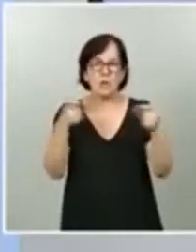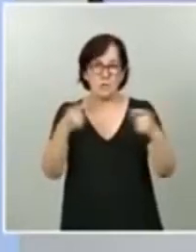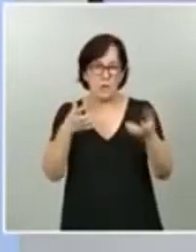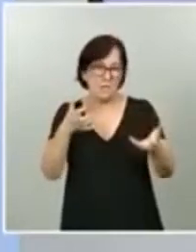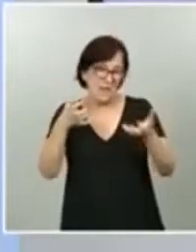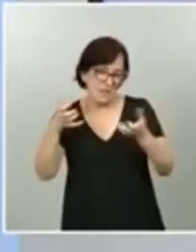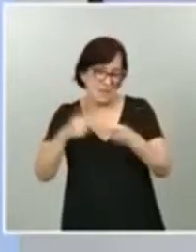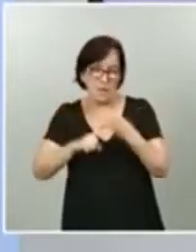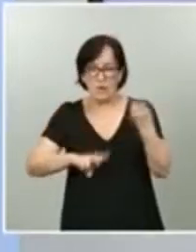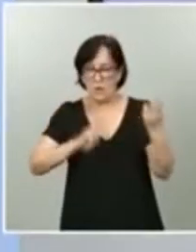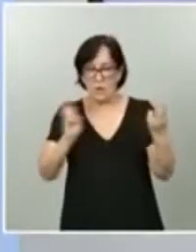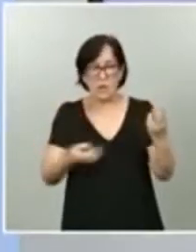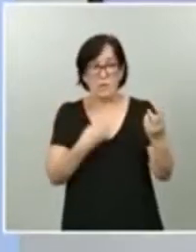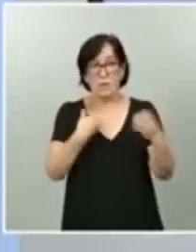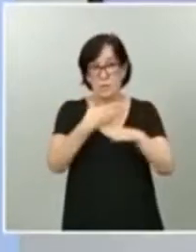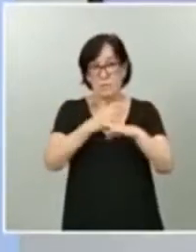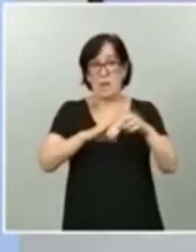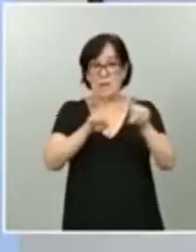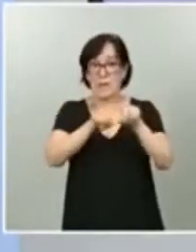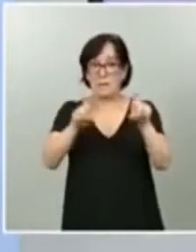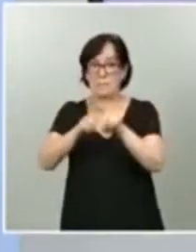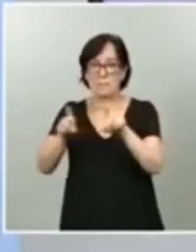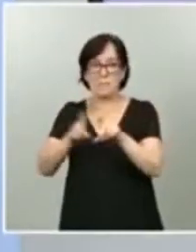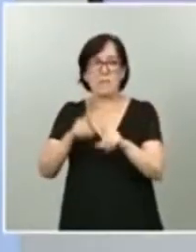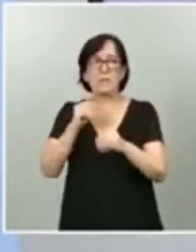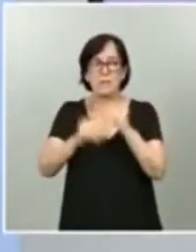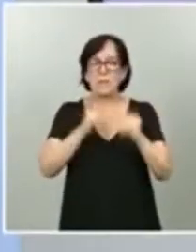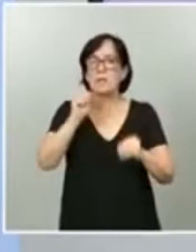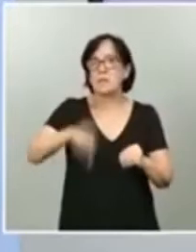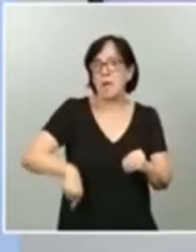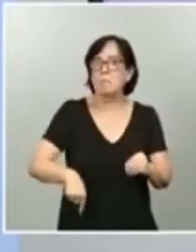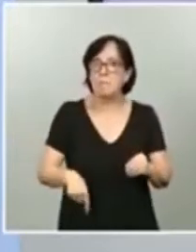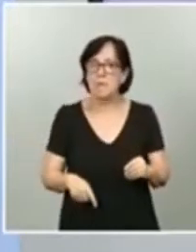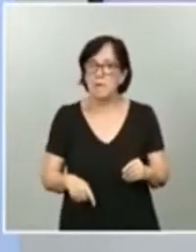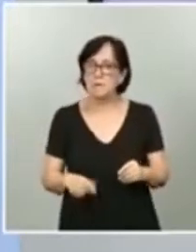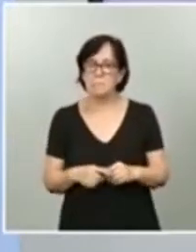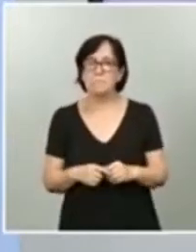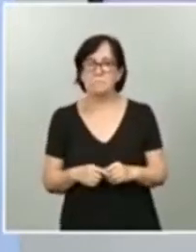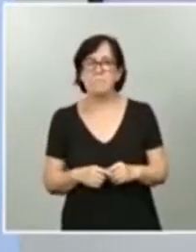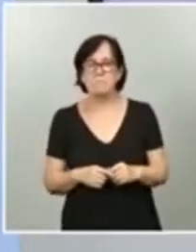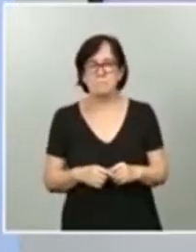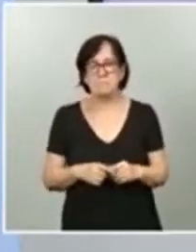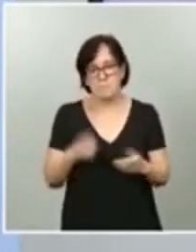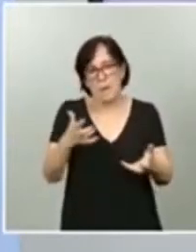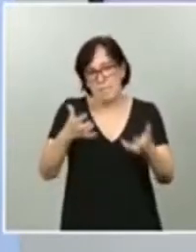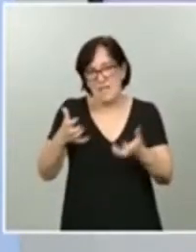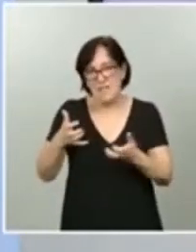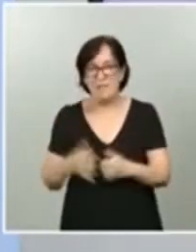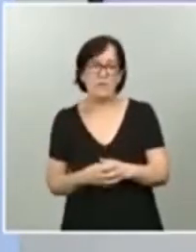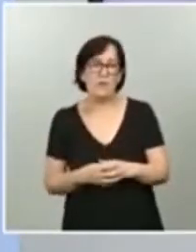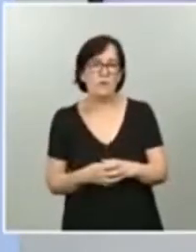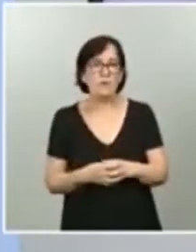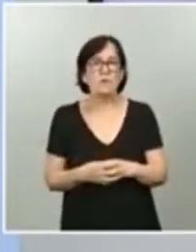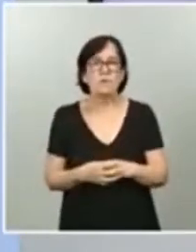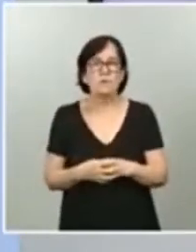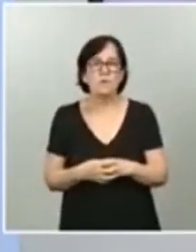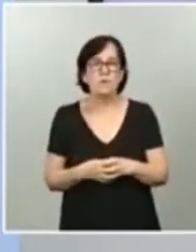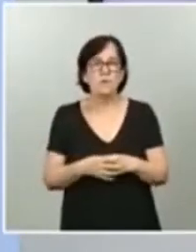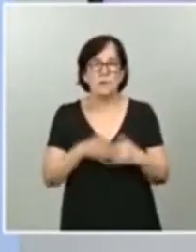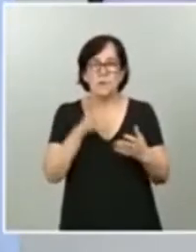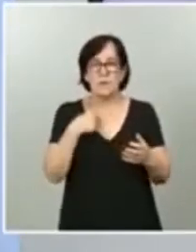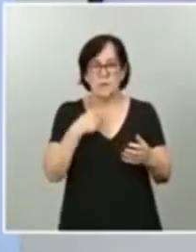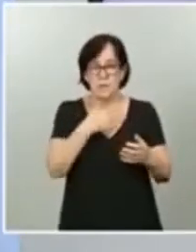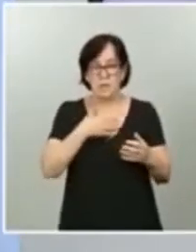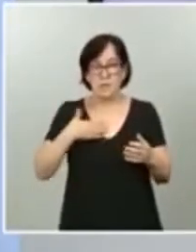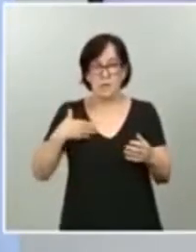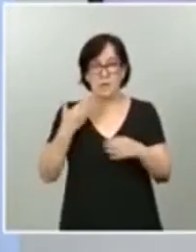parte de empresas que son, han venido siendo también merecedoras de estos beneficios. En esta ocasión, lo que presentamos es un